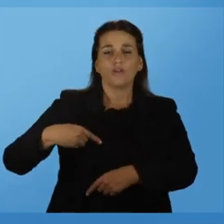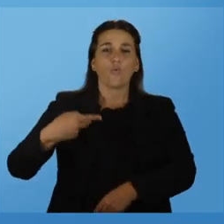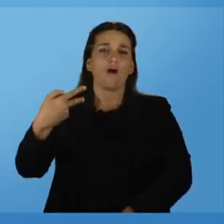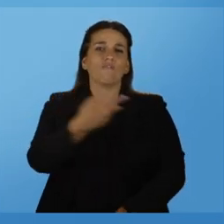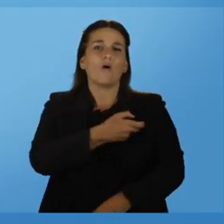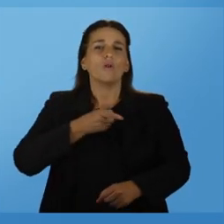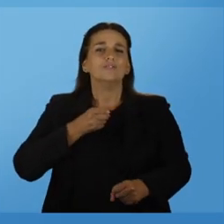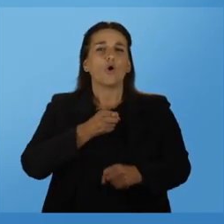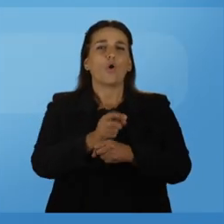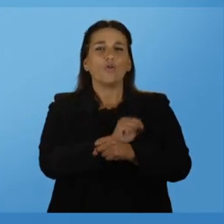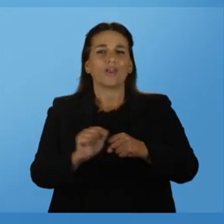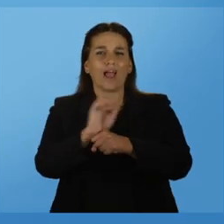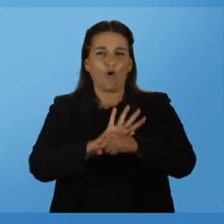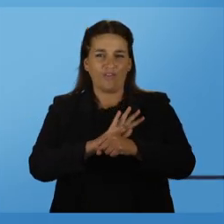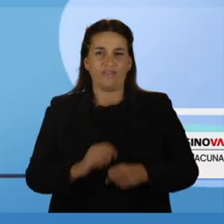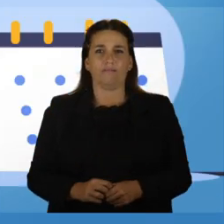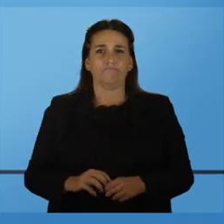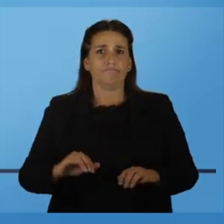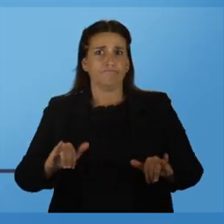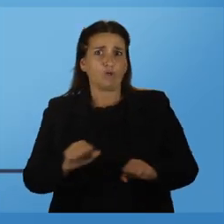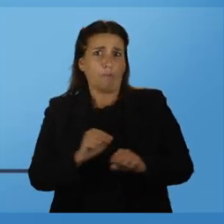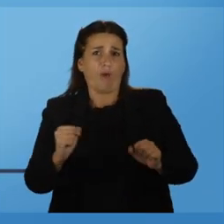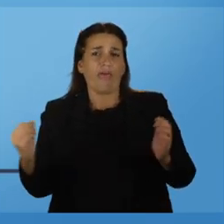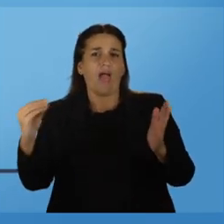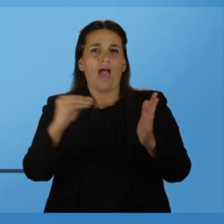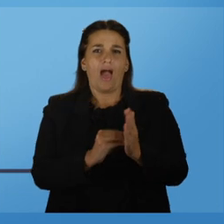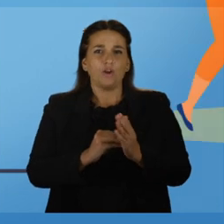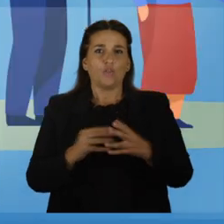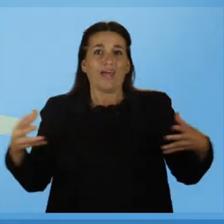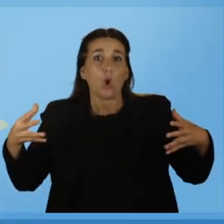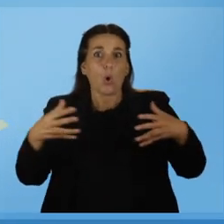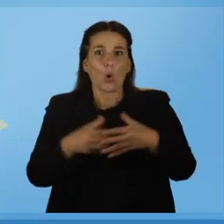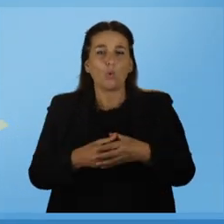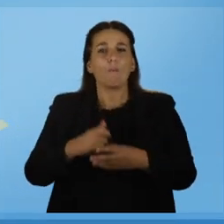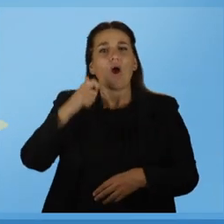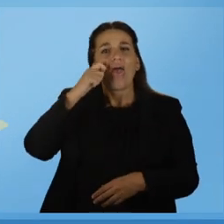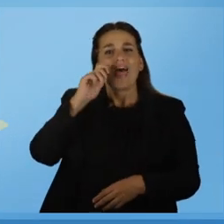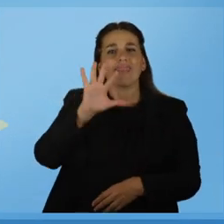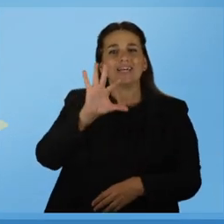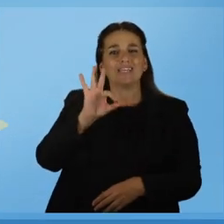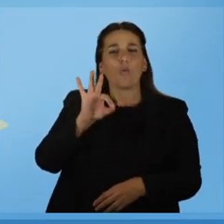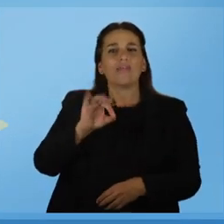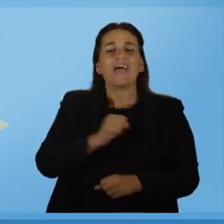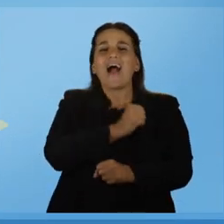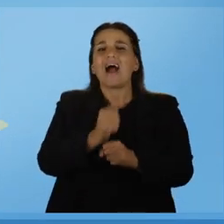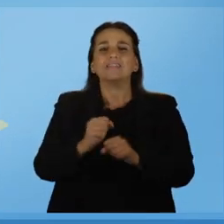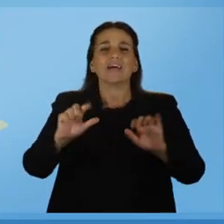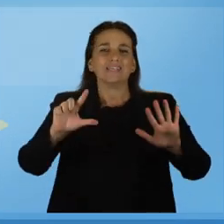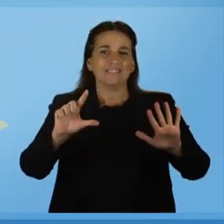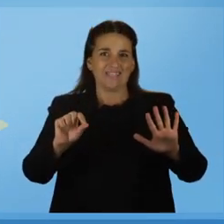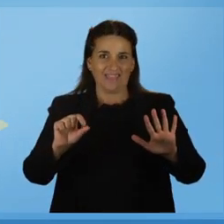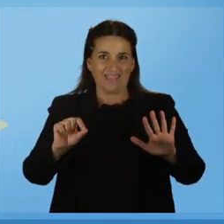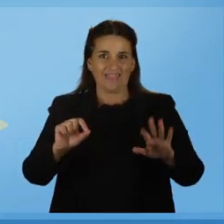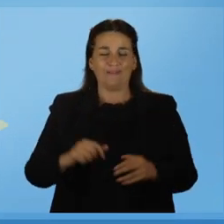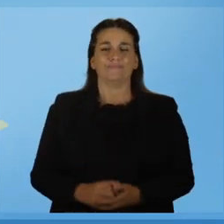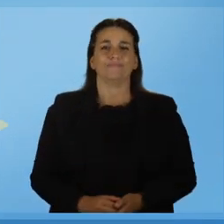Continúa el plan de vacunación contra el coronavirus. Ya se pueden agendar todos los uruguayos de 50 a 70 años de